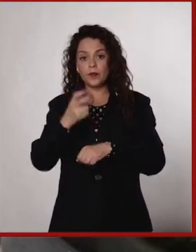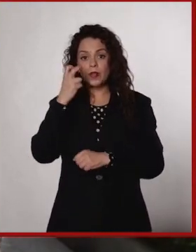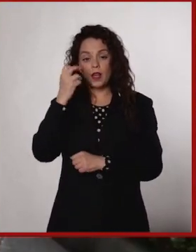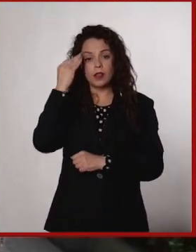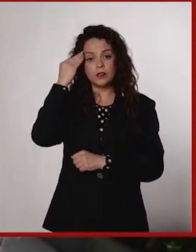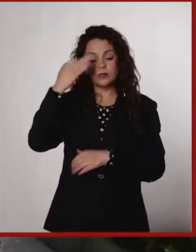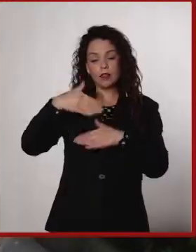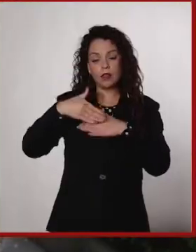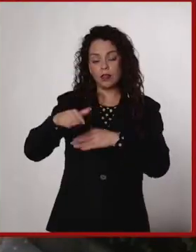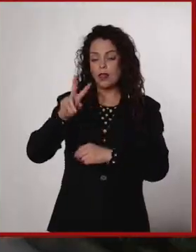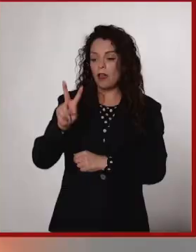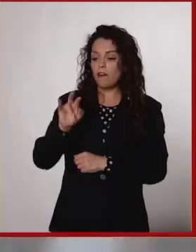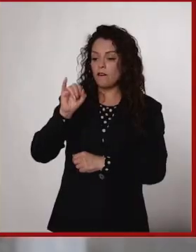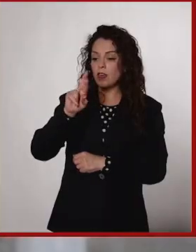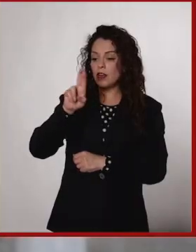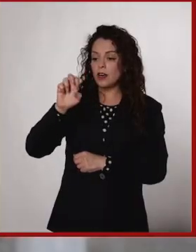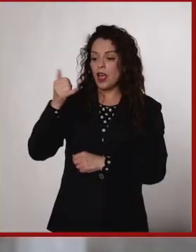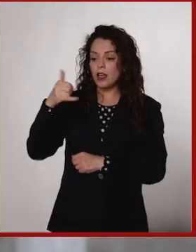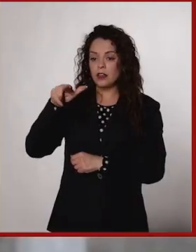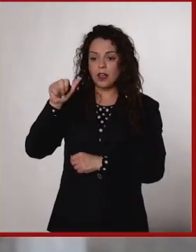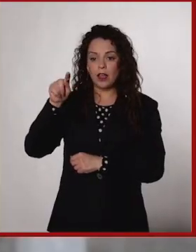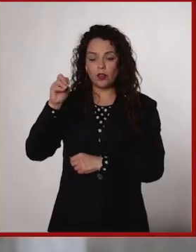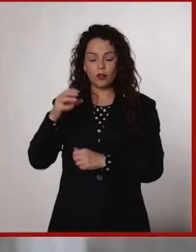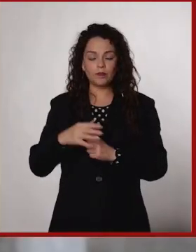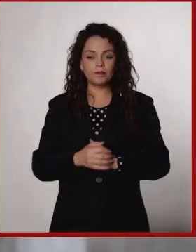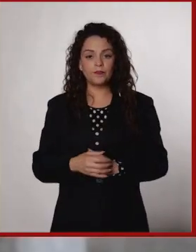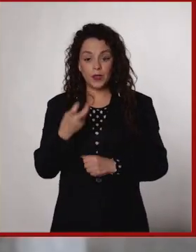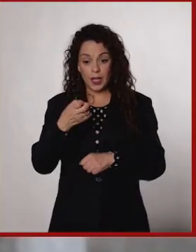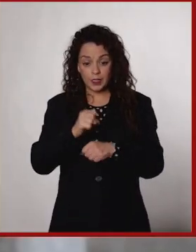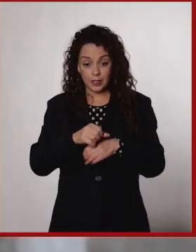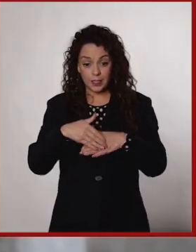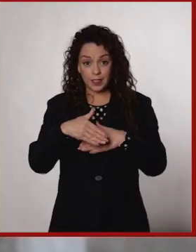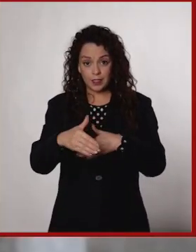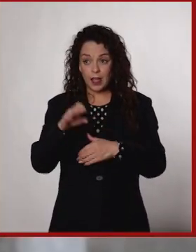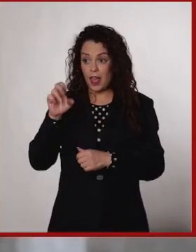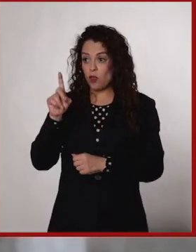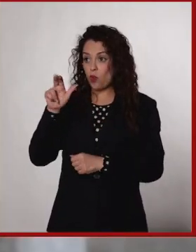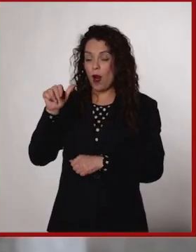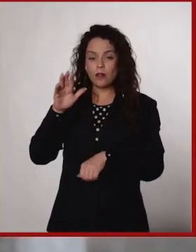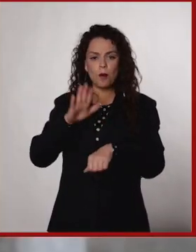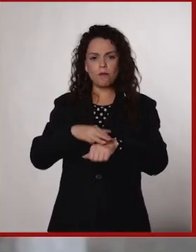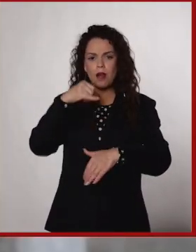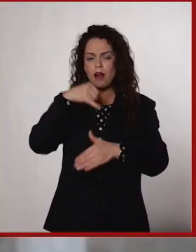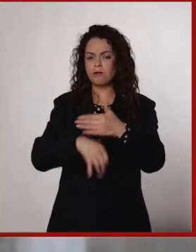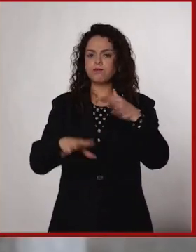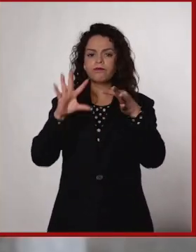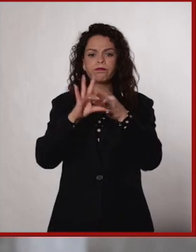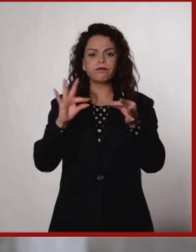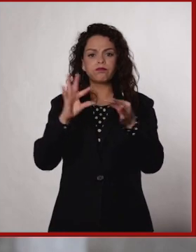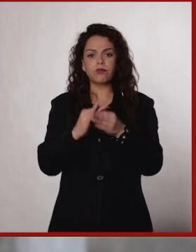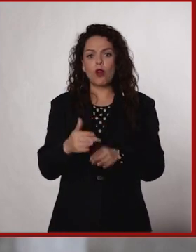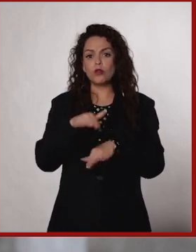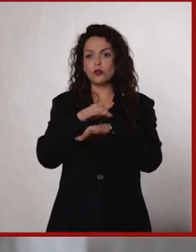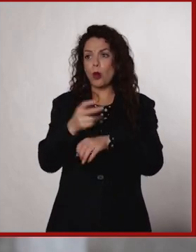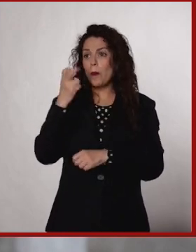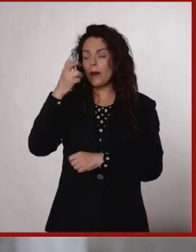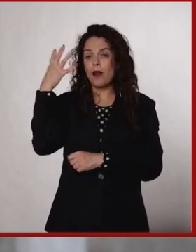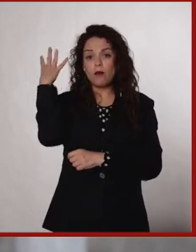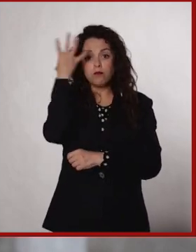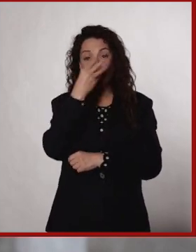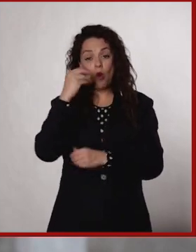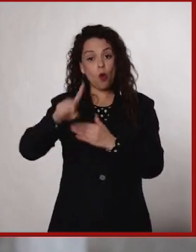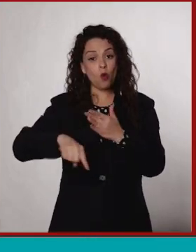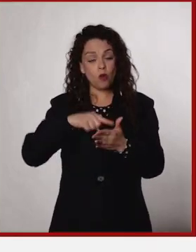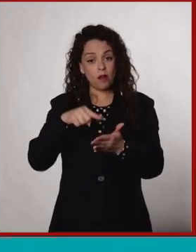administración del Virreinato. Durante la semana, Eduardo nos estará platicando más detalles asombrosos de este